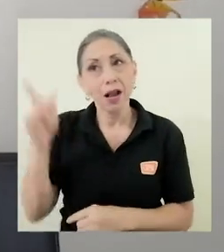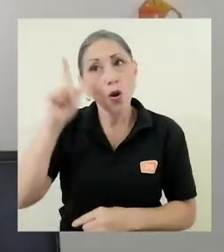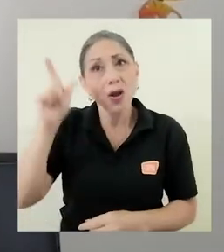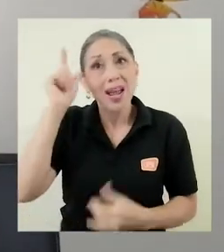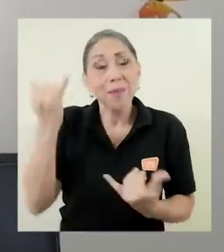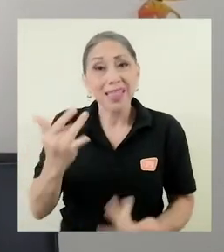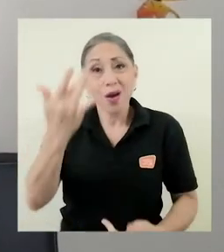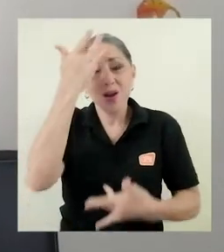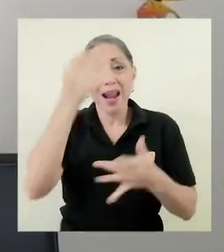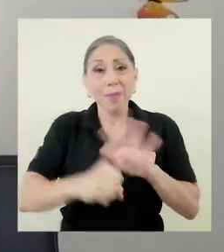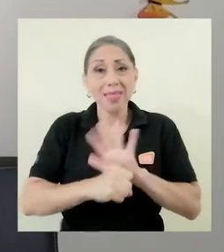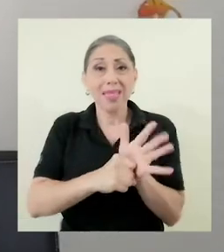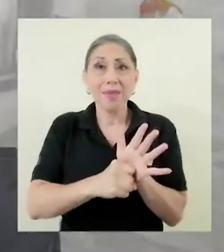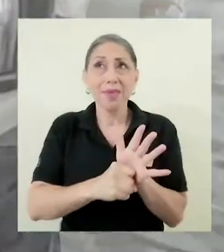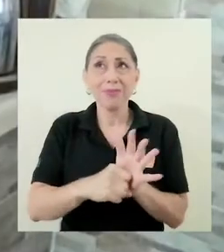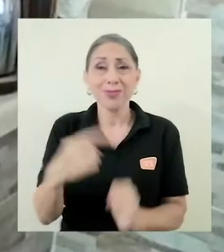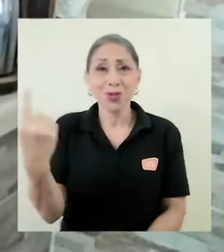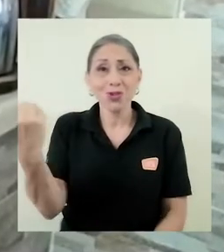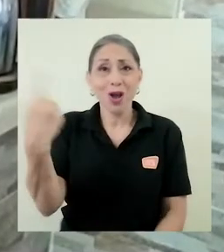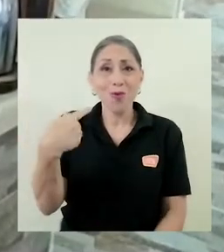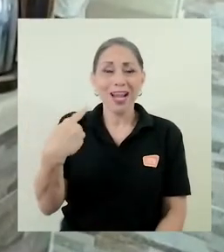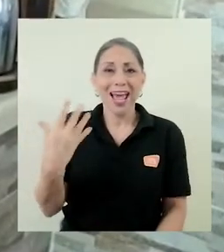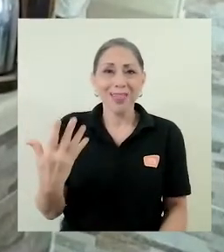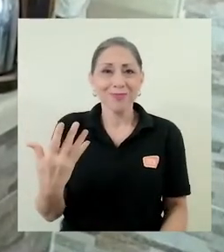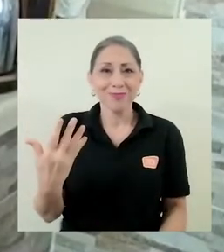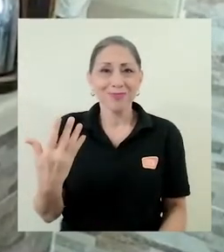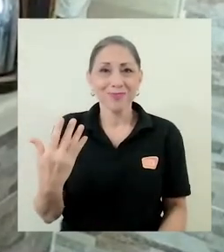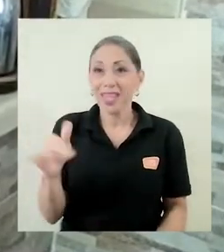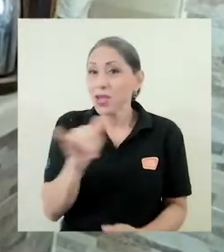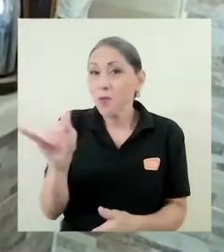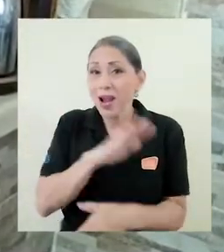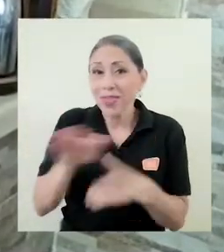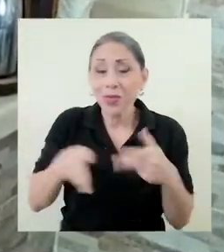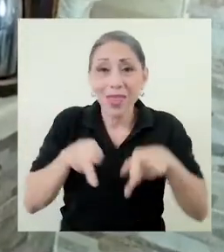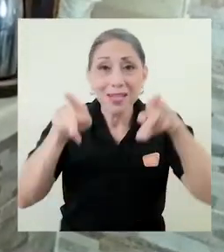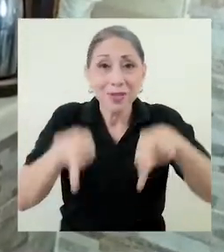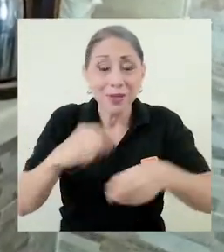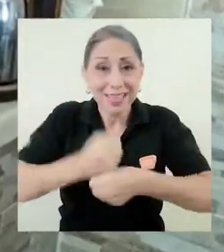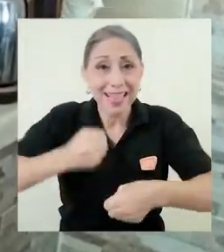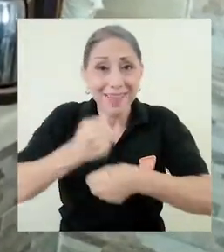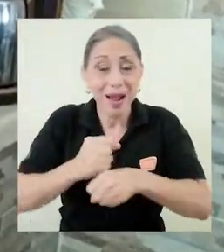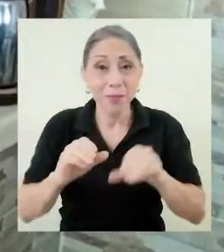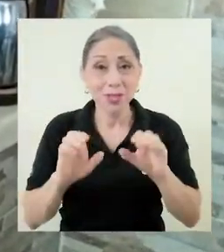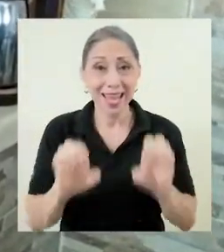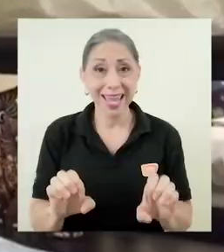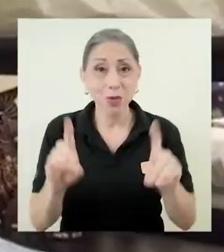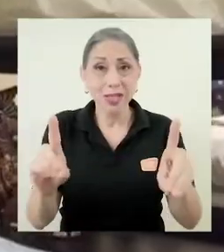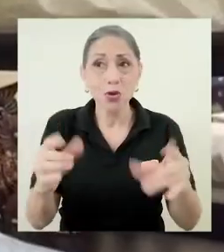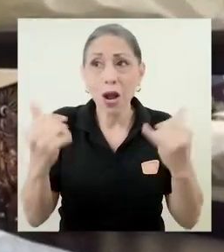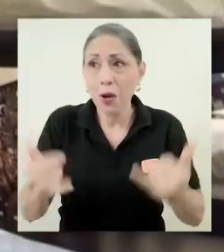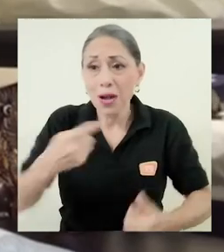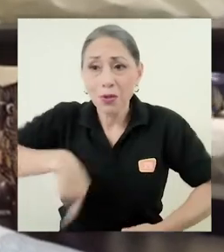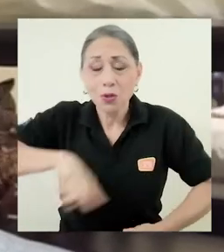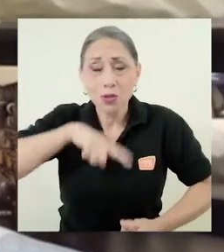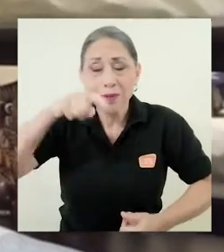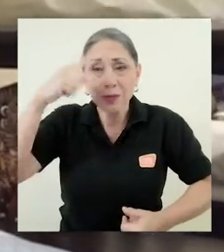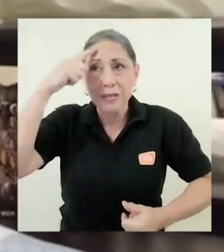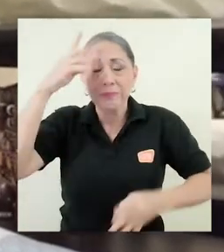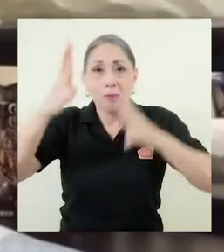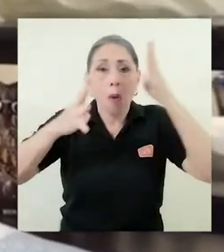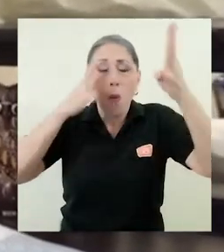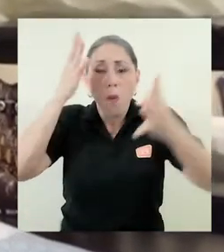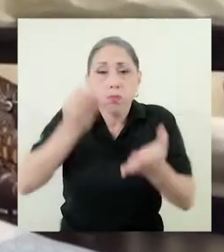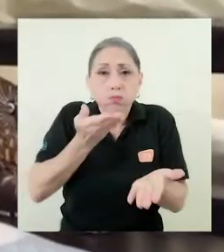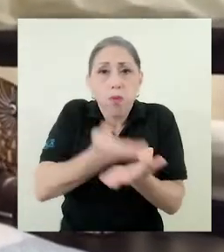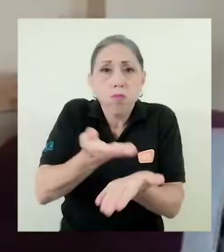pandemia nos ha obligado, nos ha brillado como todas las personas que trabajamos en el ámbito educativo, a reinventarnos y a